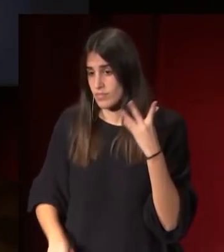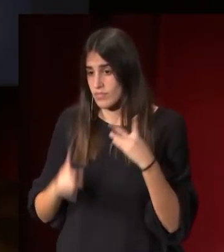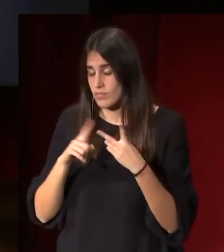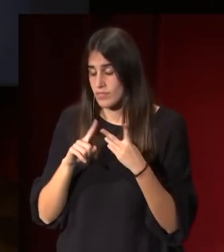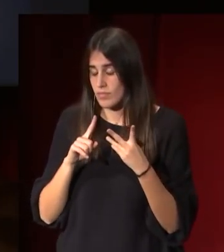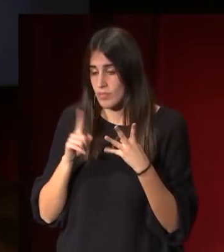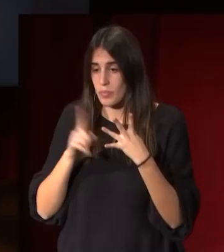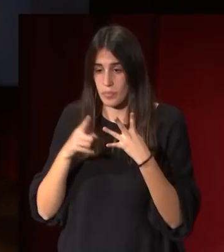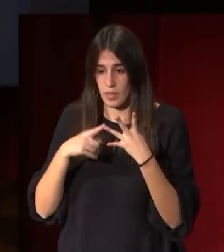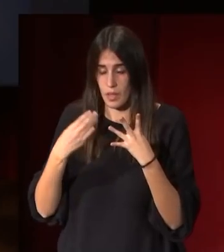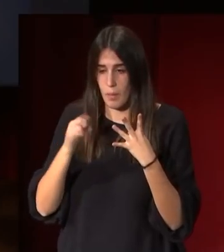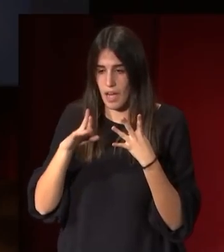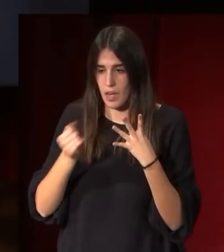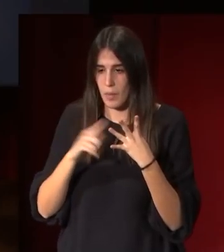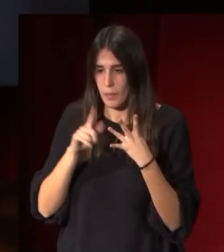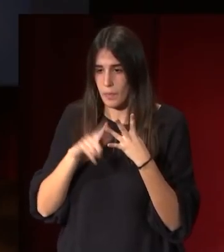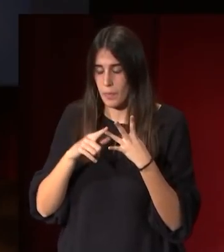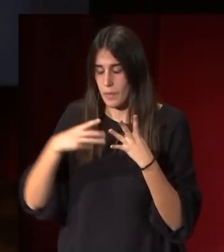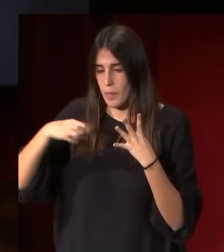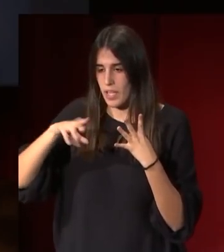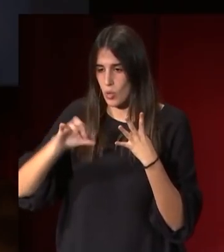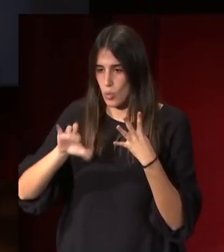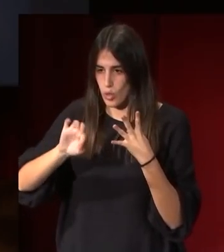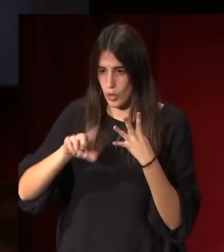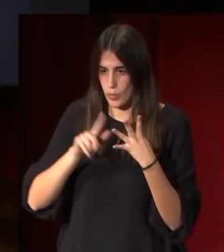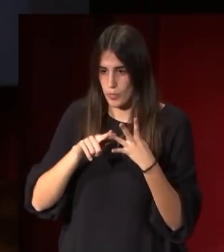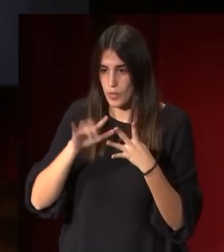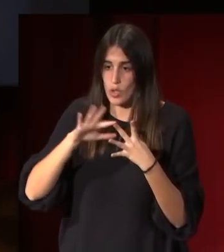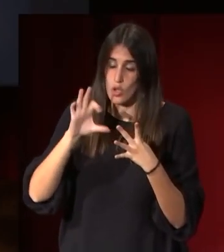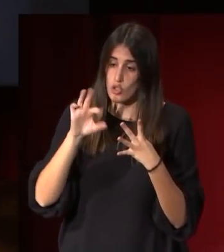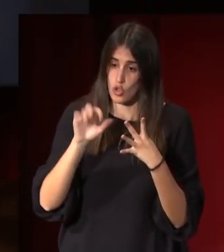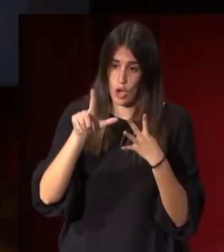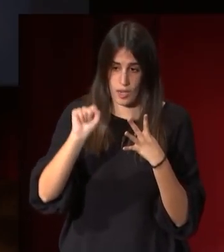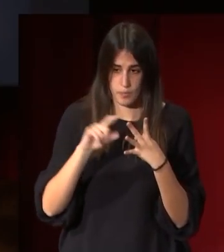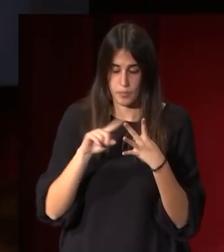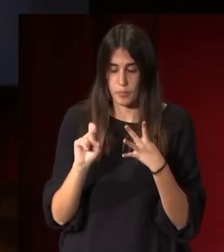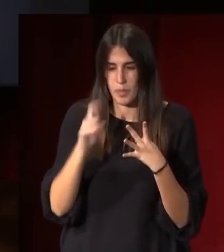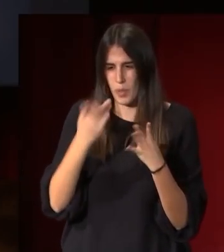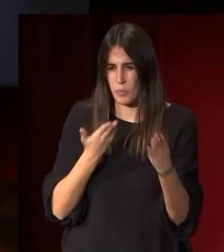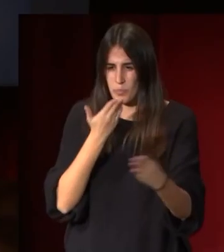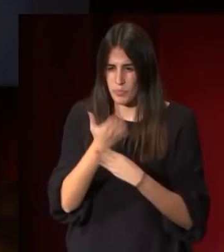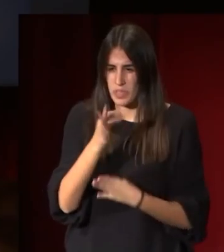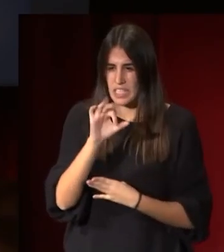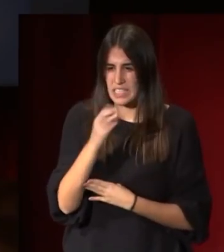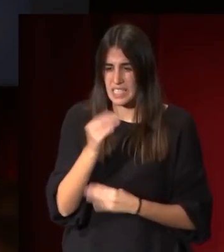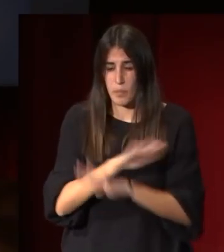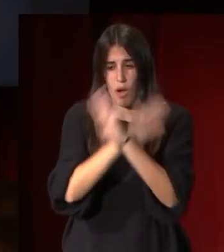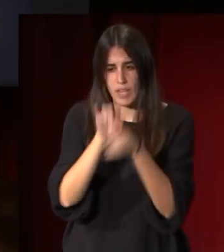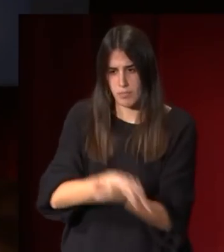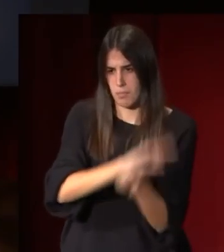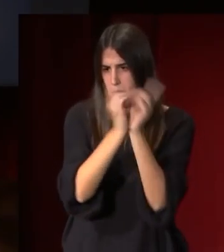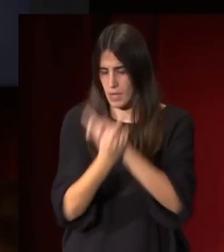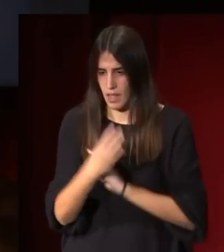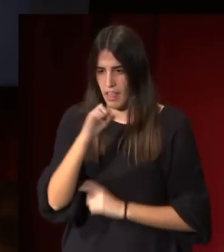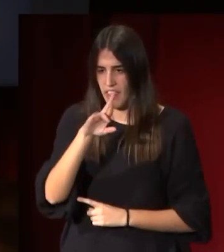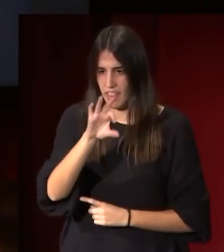Barba le encarga hacer un mercurio, a Antonio Solá primero le encarga una psique aunque ahora veremos por qué tenemos una